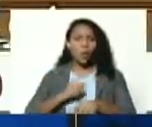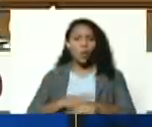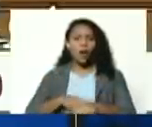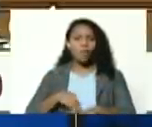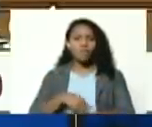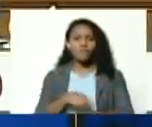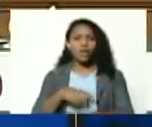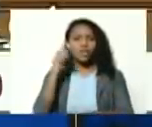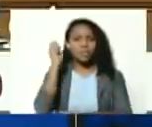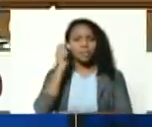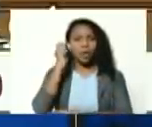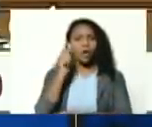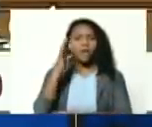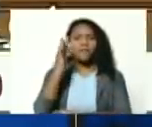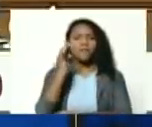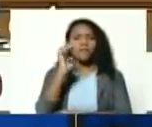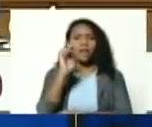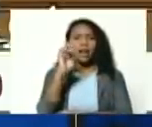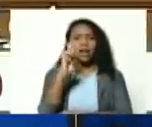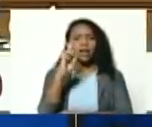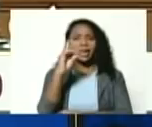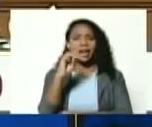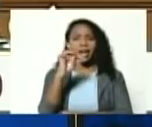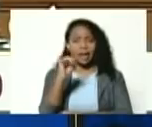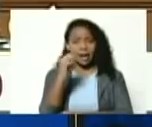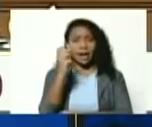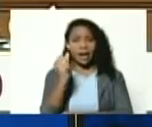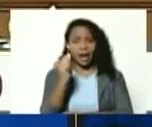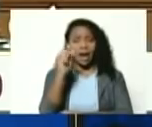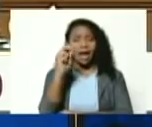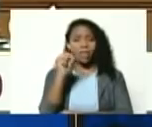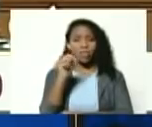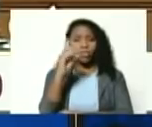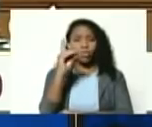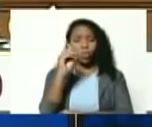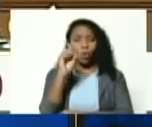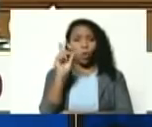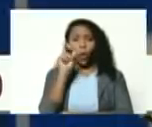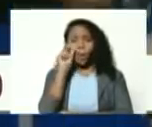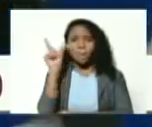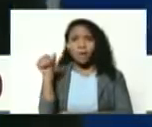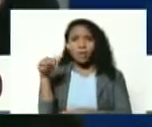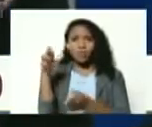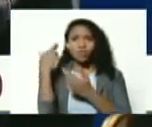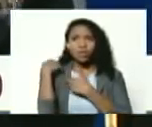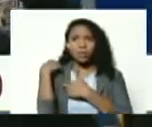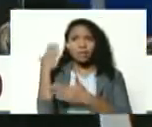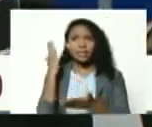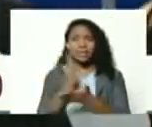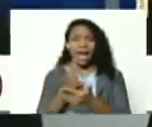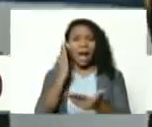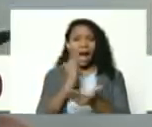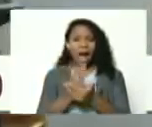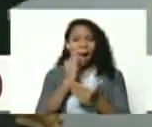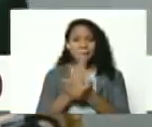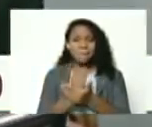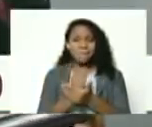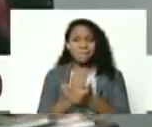diputado Fernando Soto Rojas bienvenido Fernando como siempre Fernando